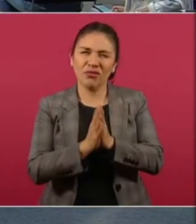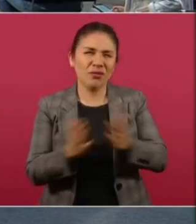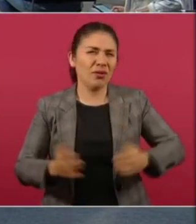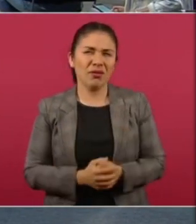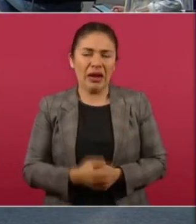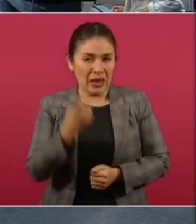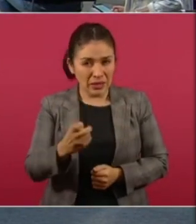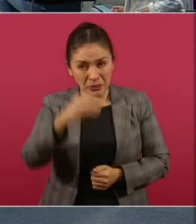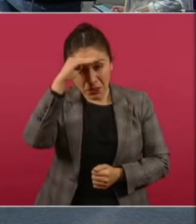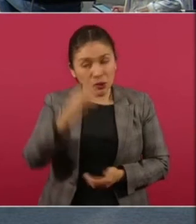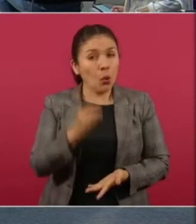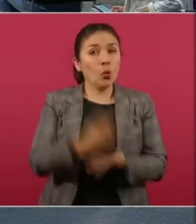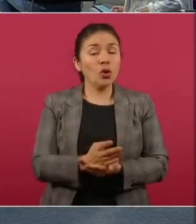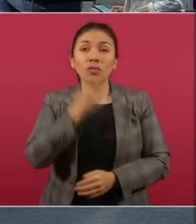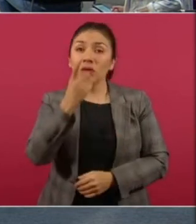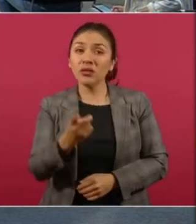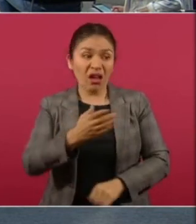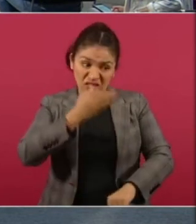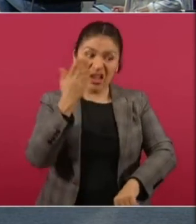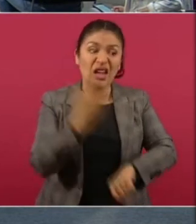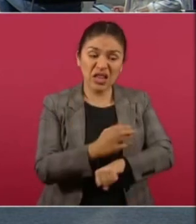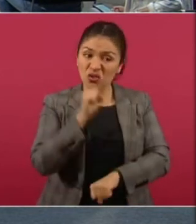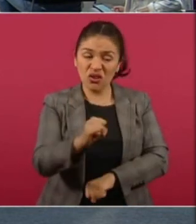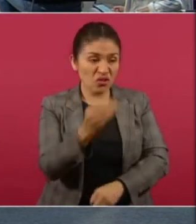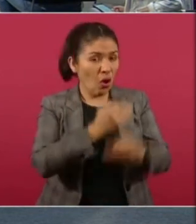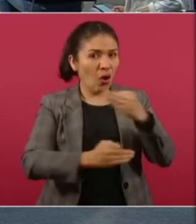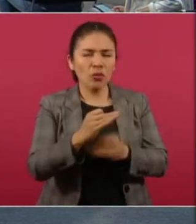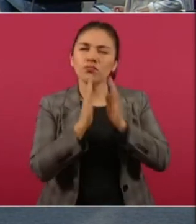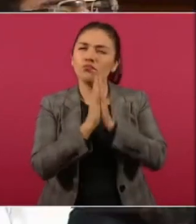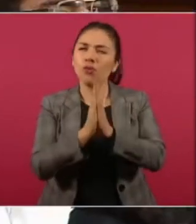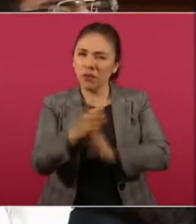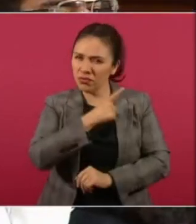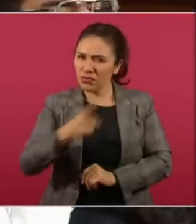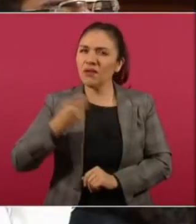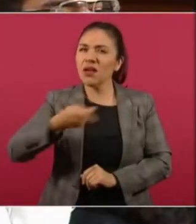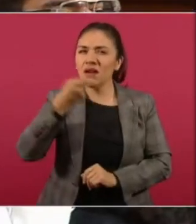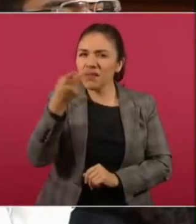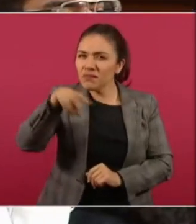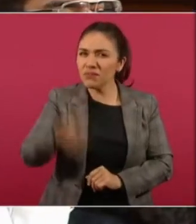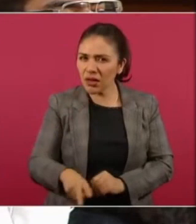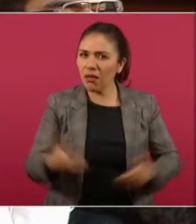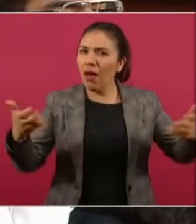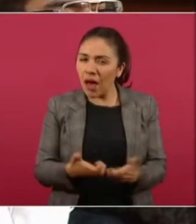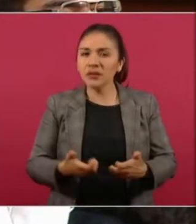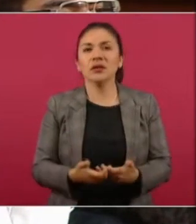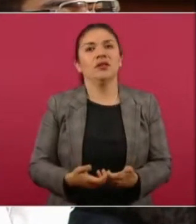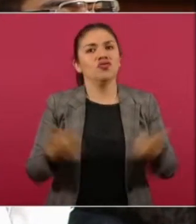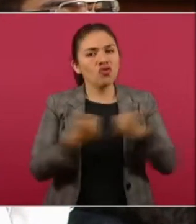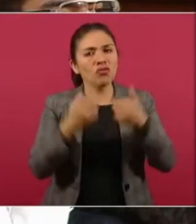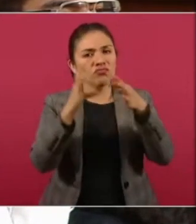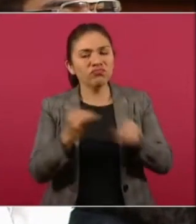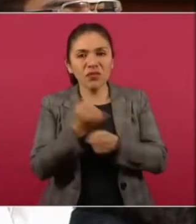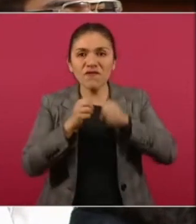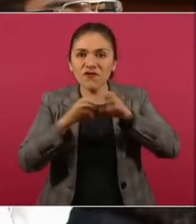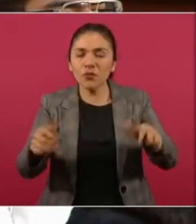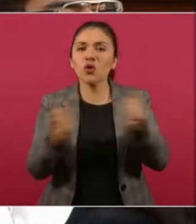nada más es decir impunidad cero. O sea, yo le pido, por favor, que cumpla su palabra, se dé un informe, venga la Sedat o la